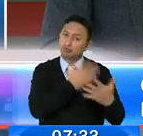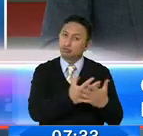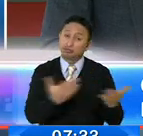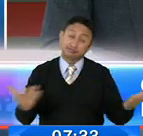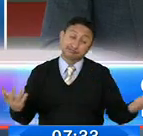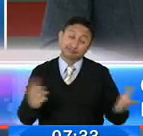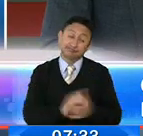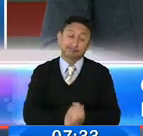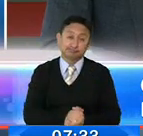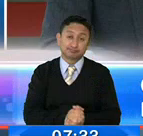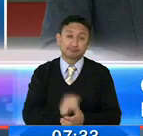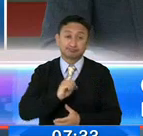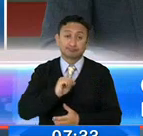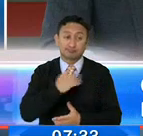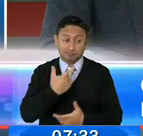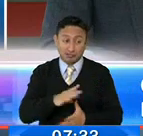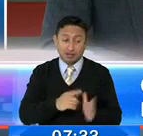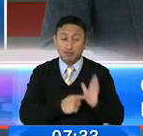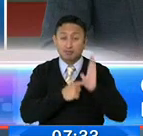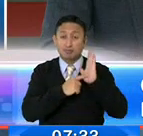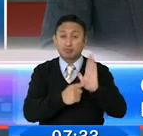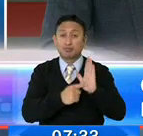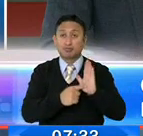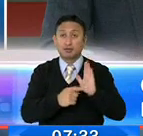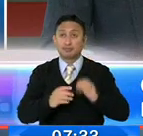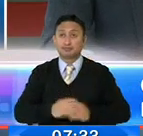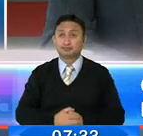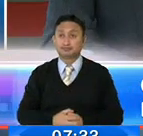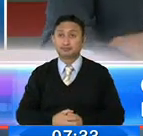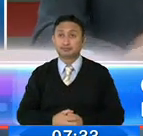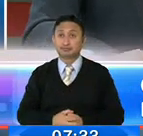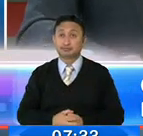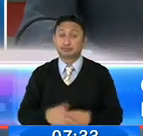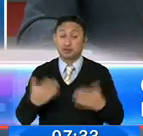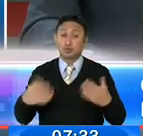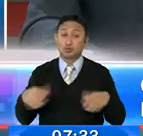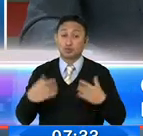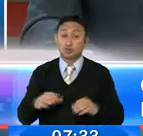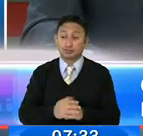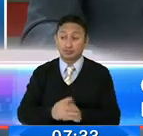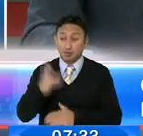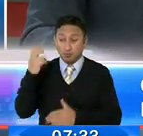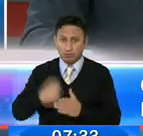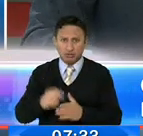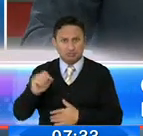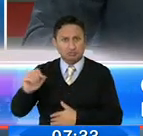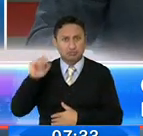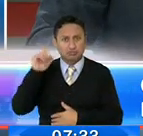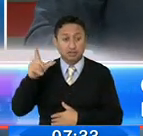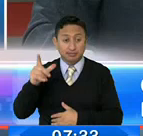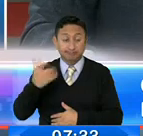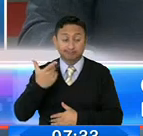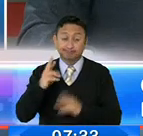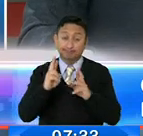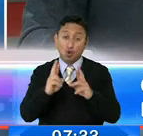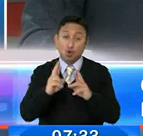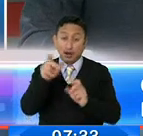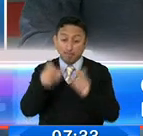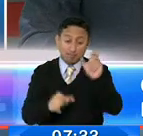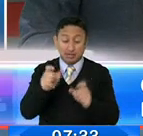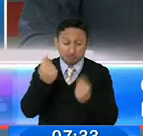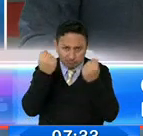punto para dar ejemplificación más que nada. ¡Qué bárbaro! Una multas fuertes. Ojalá la población, con lo que hemos visto,